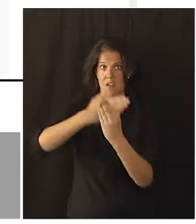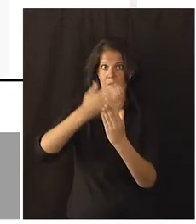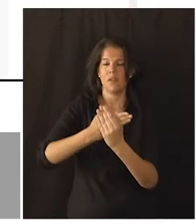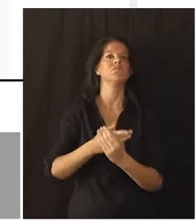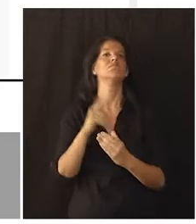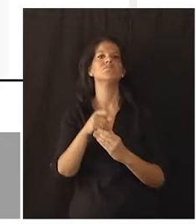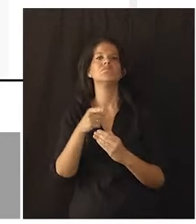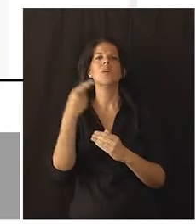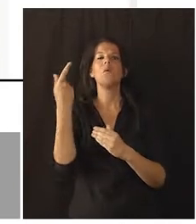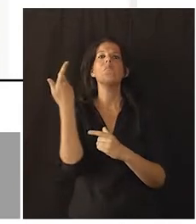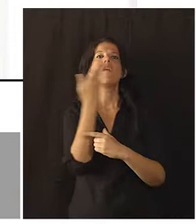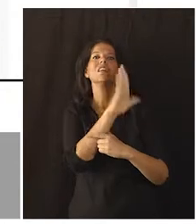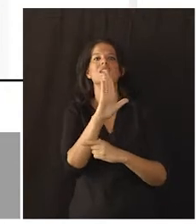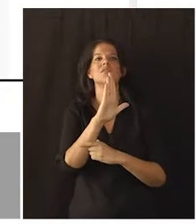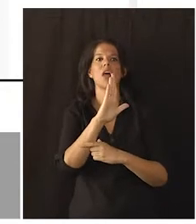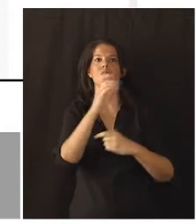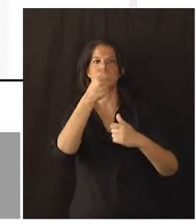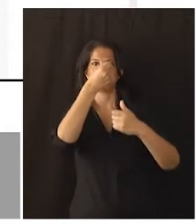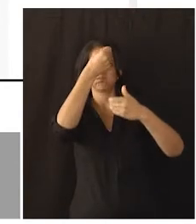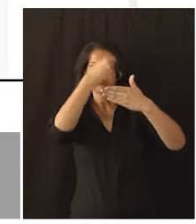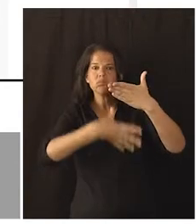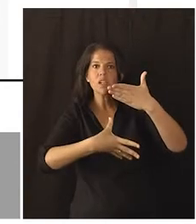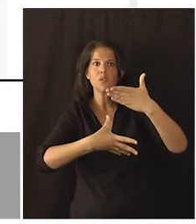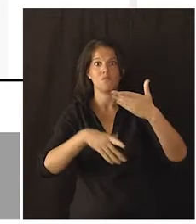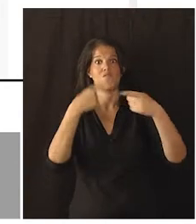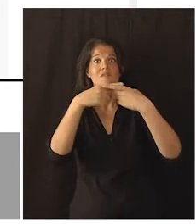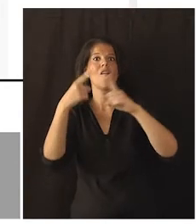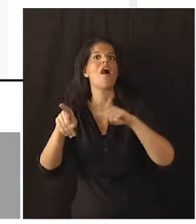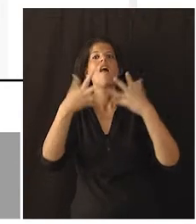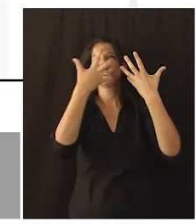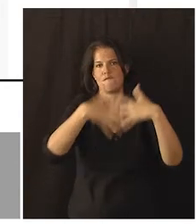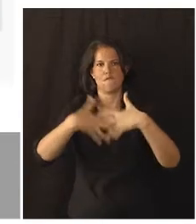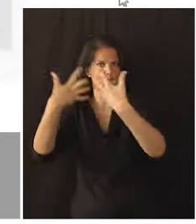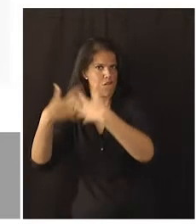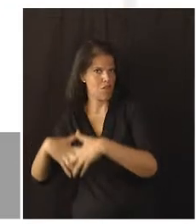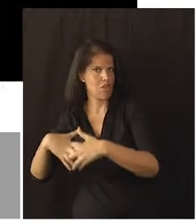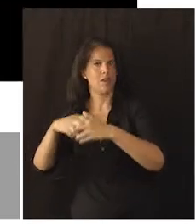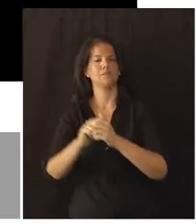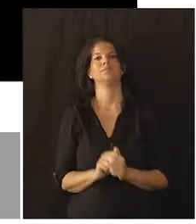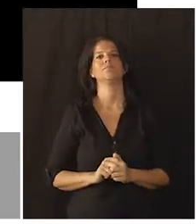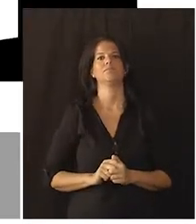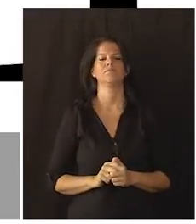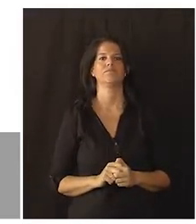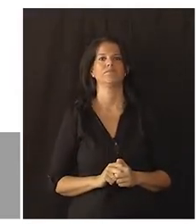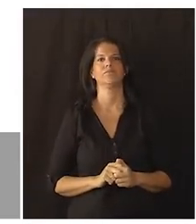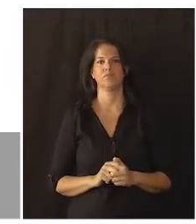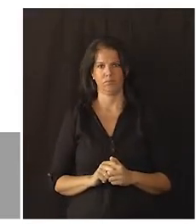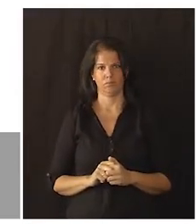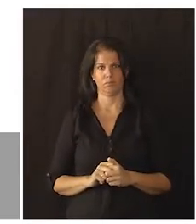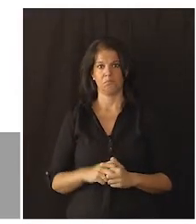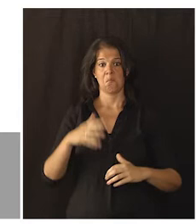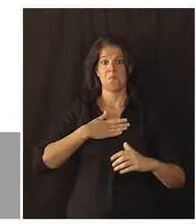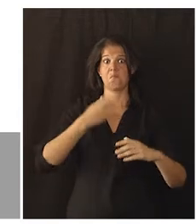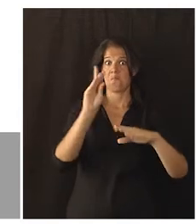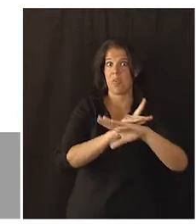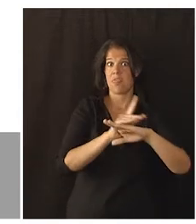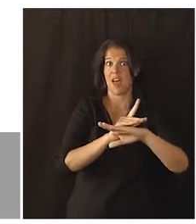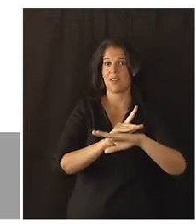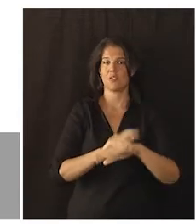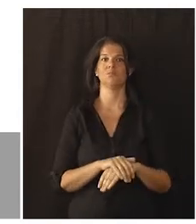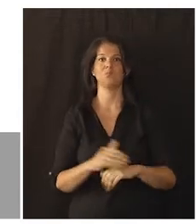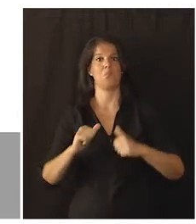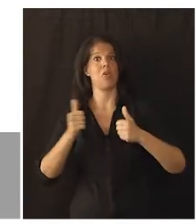se presentan una serie de menús con diferentes funcionalidades. Mis datos,